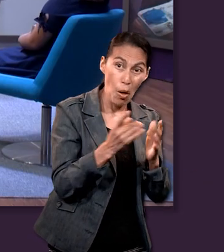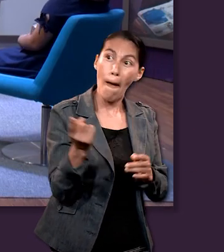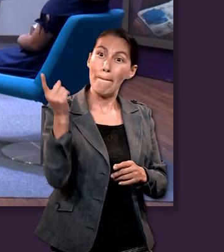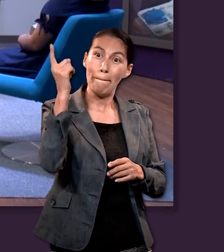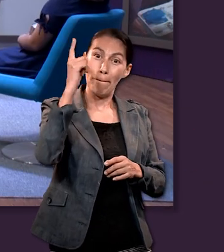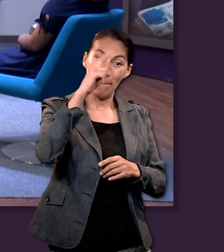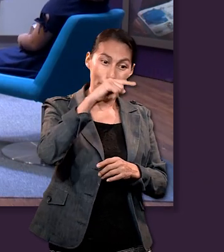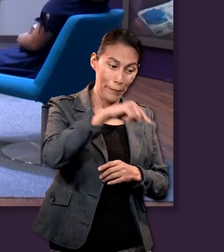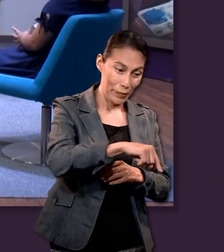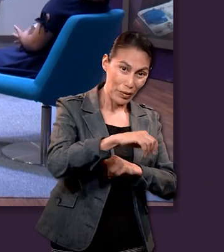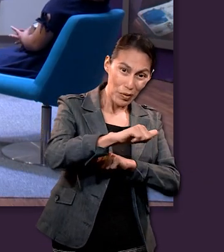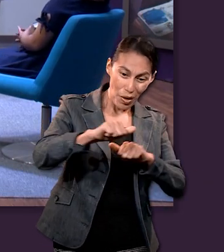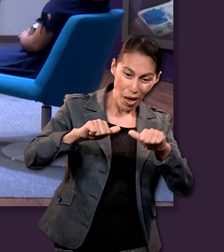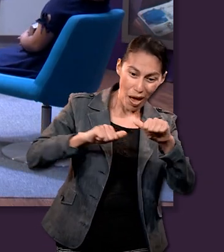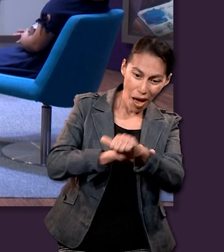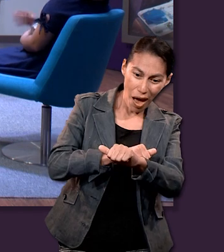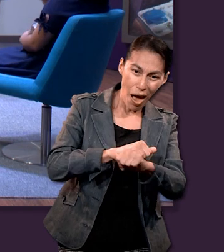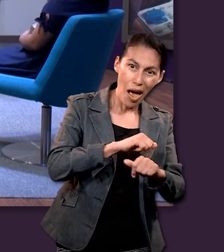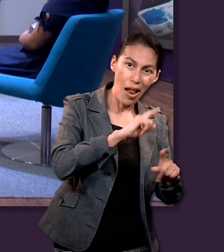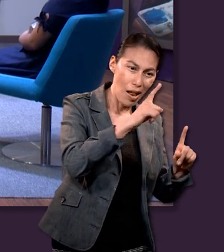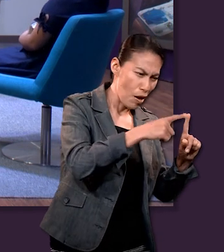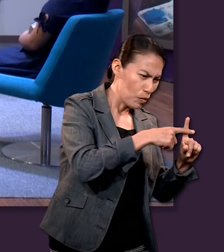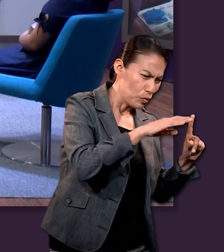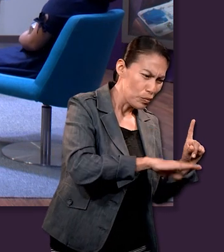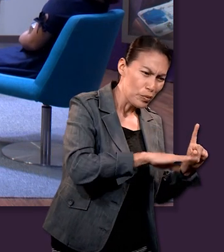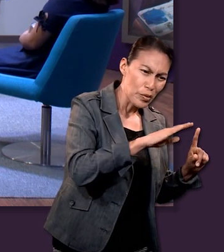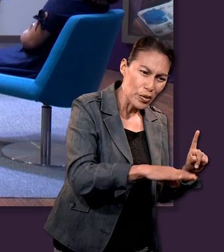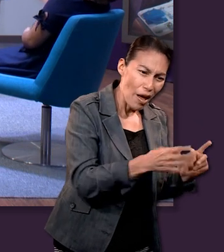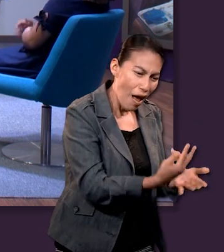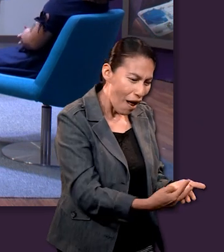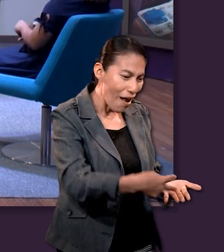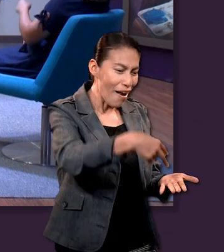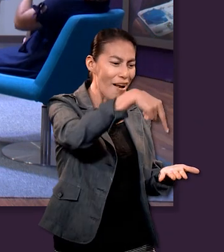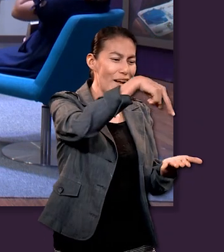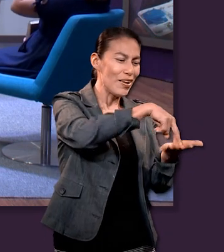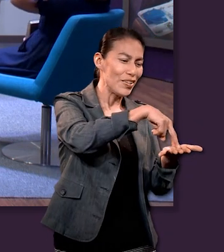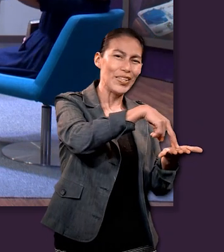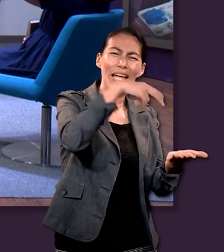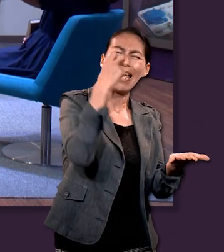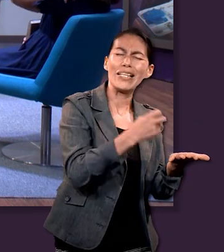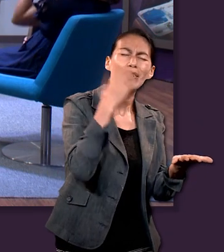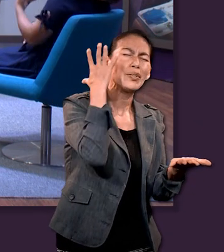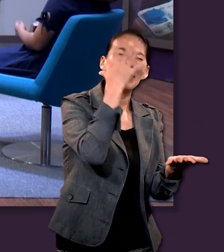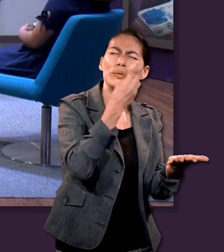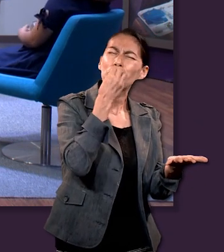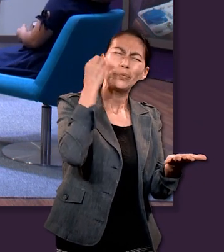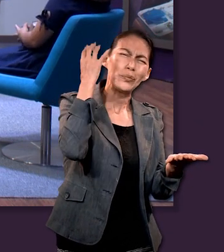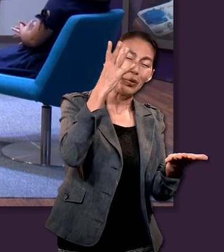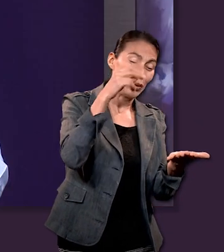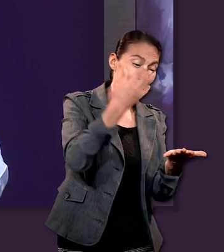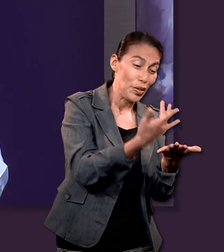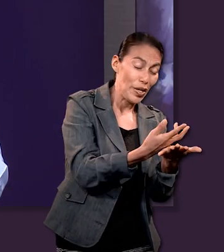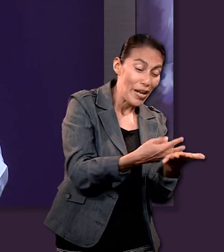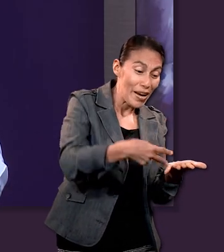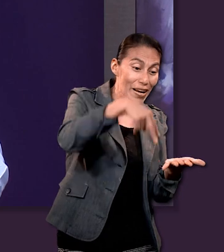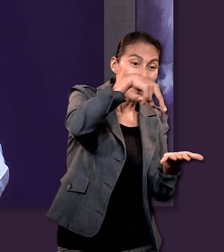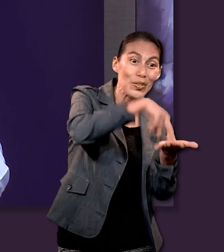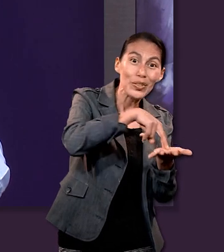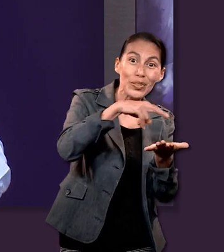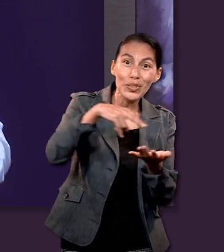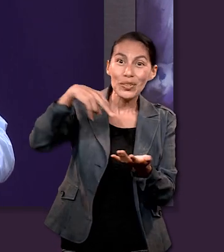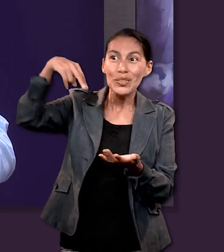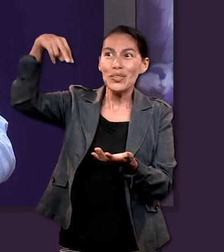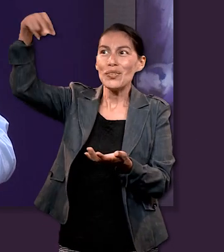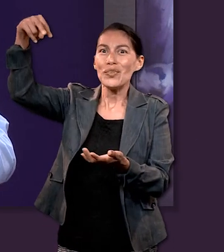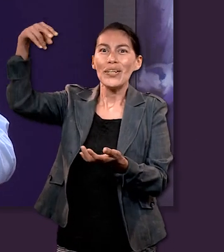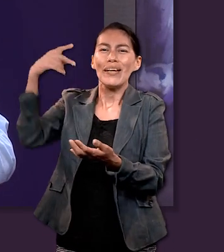más que todo eso en la resurrección que es la esperanza la que nos mueve no finalmente a